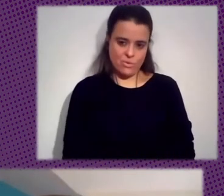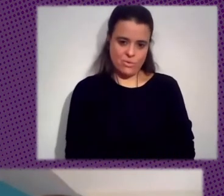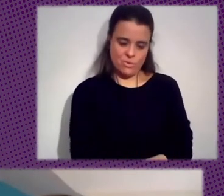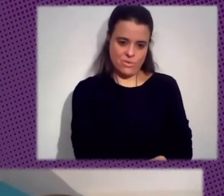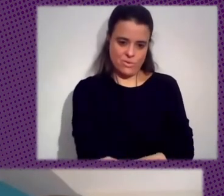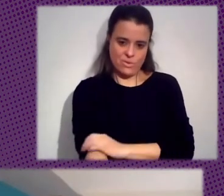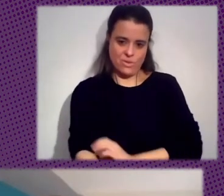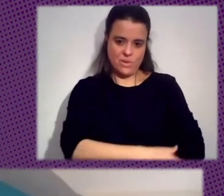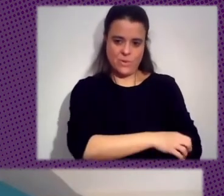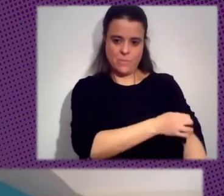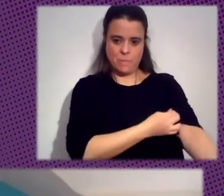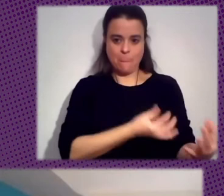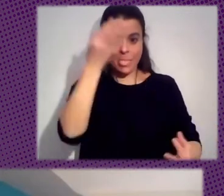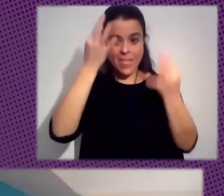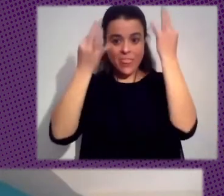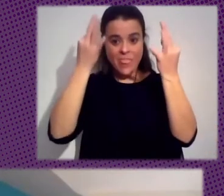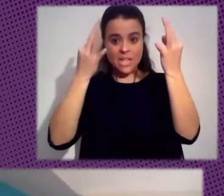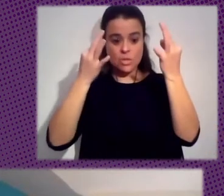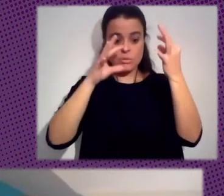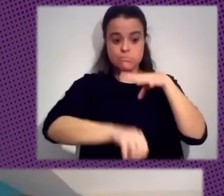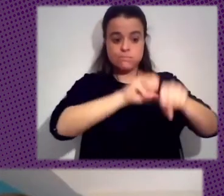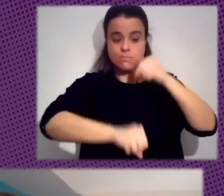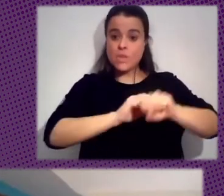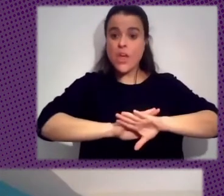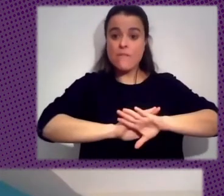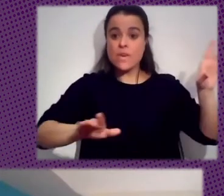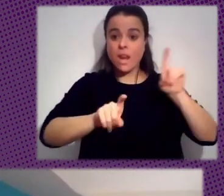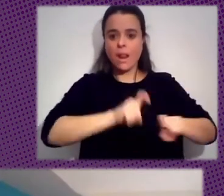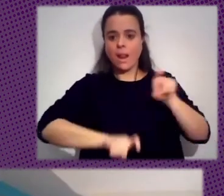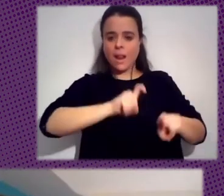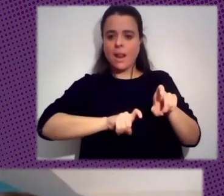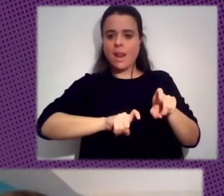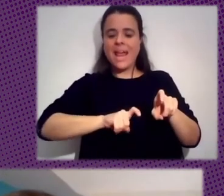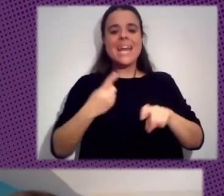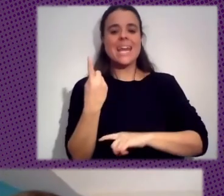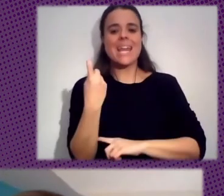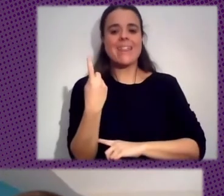Descolonizar Los Datos Es Principalmente Un Ejercicio De Creatividad